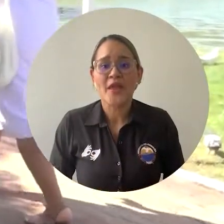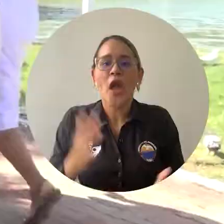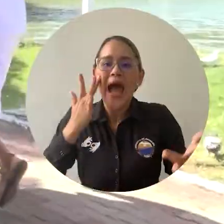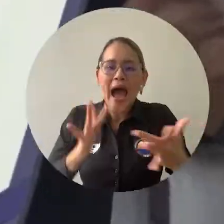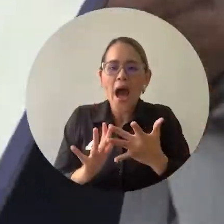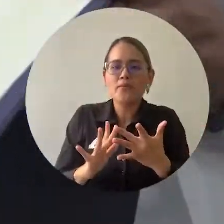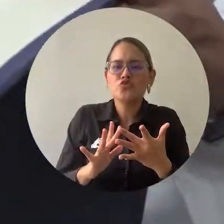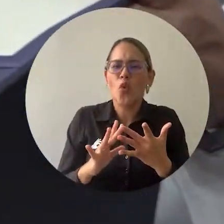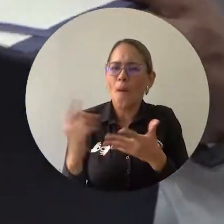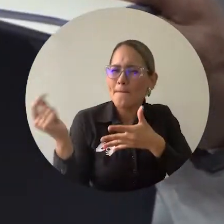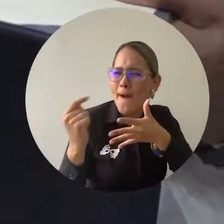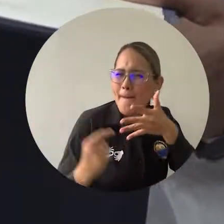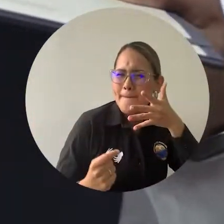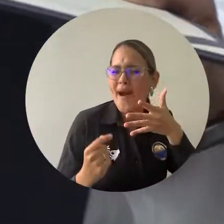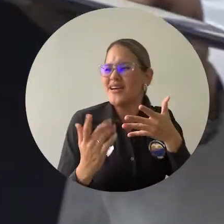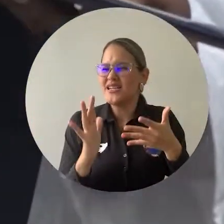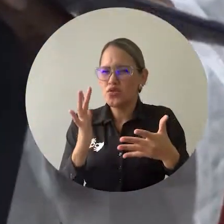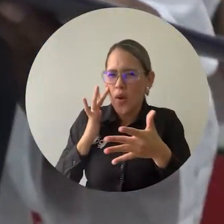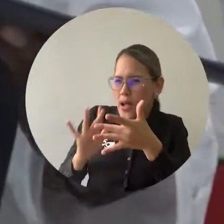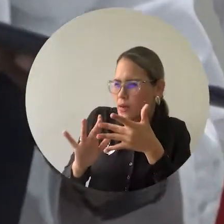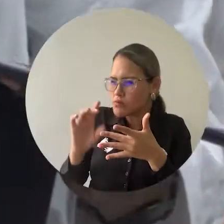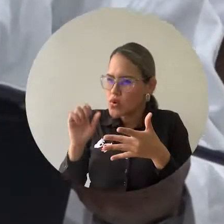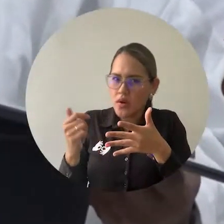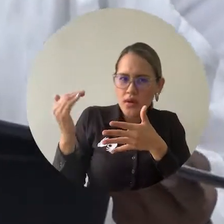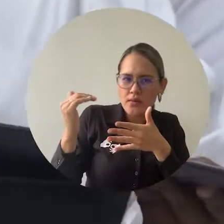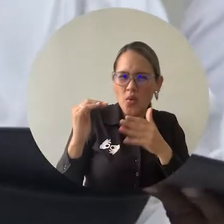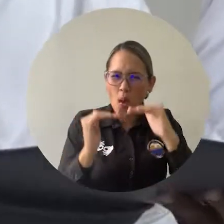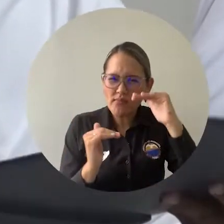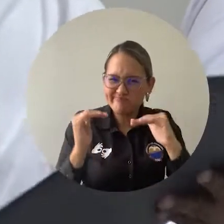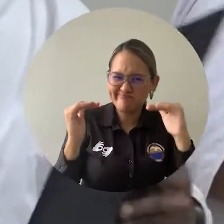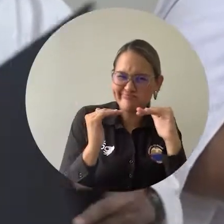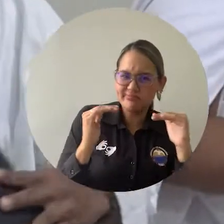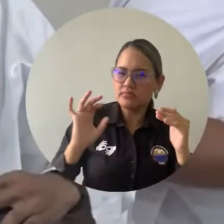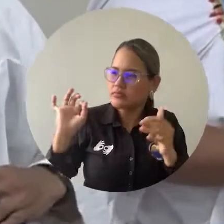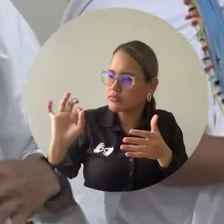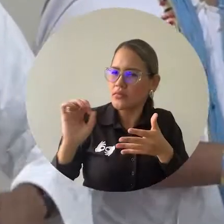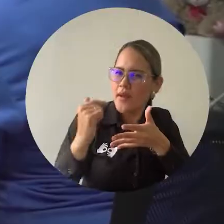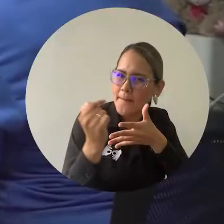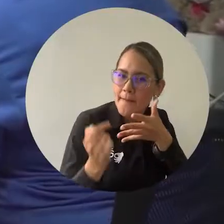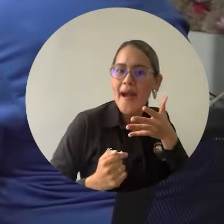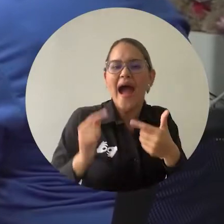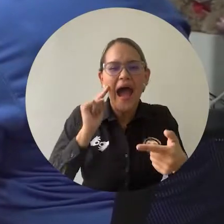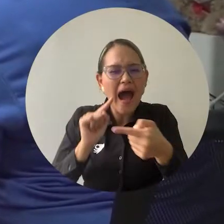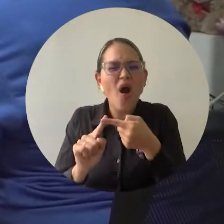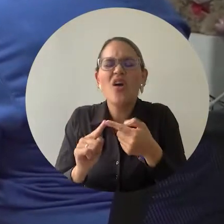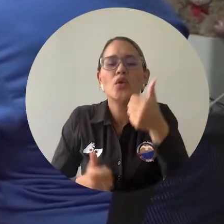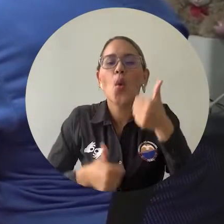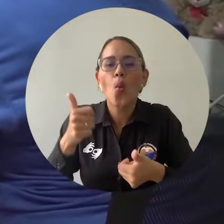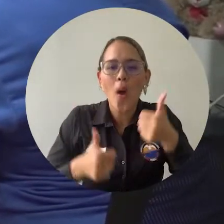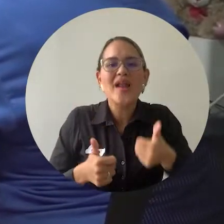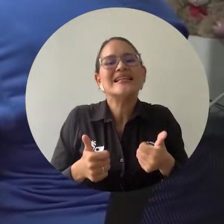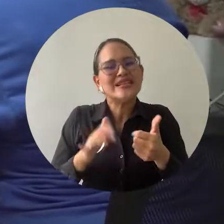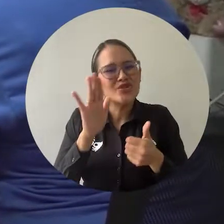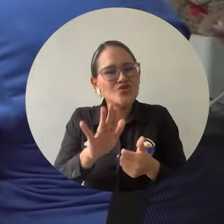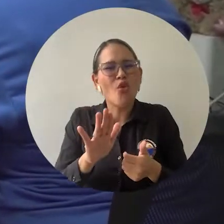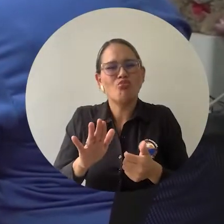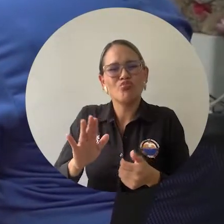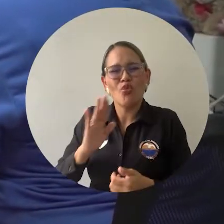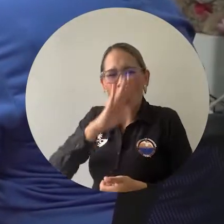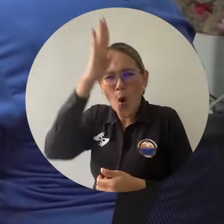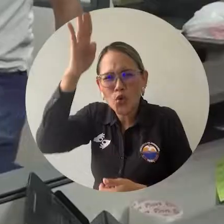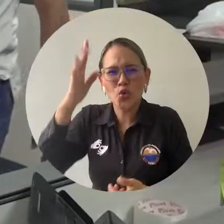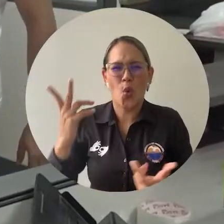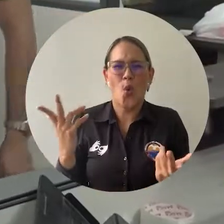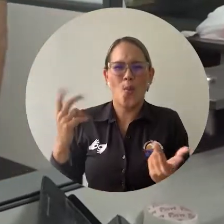y mérito, la Universidad del Magdalena otorga este beneficio con el fin de contribuir al estudio, preservación y divulgación de los